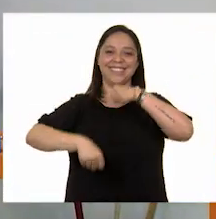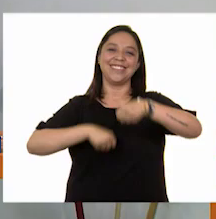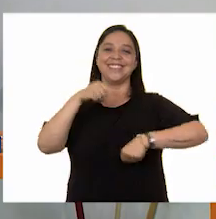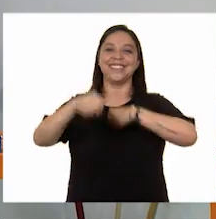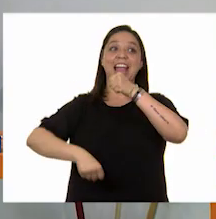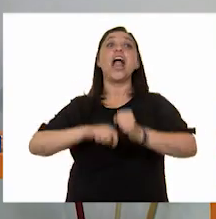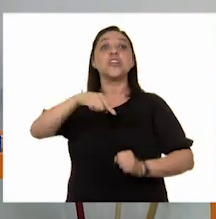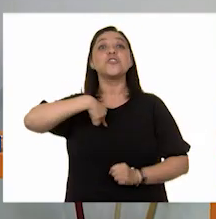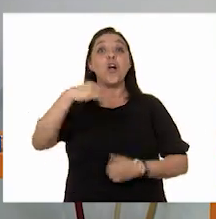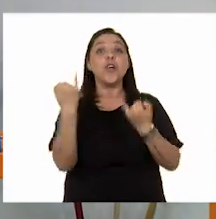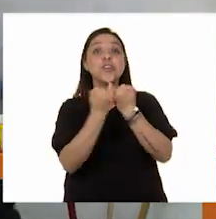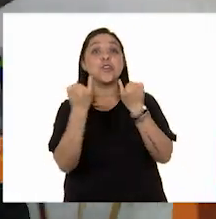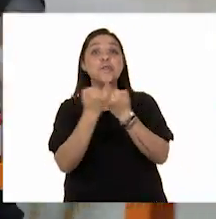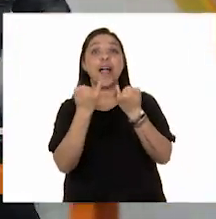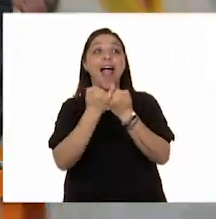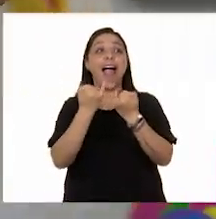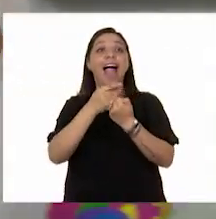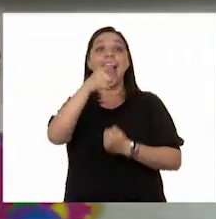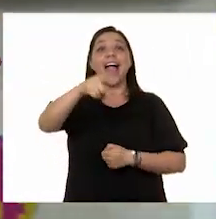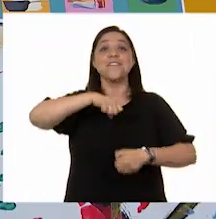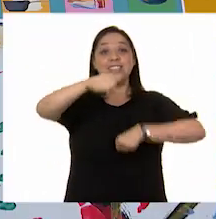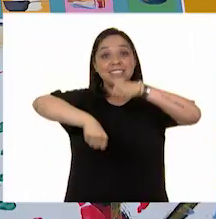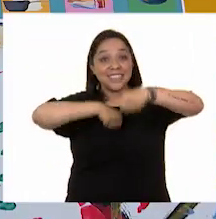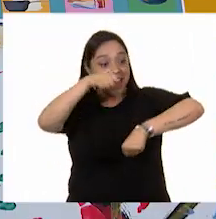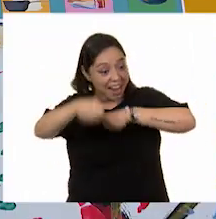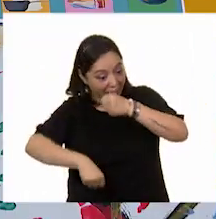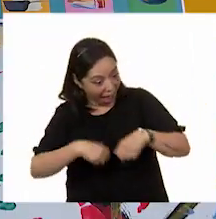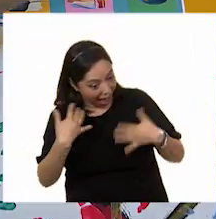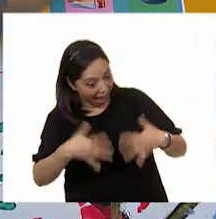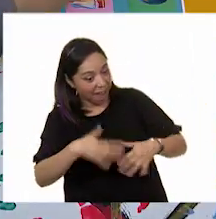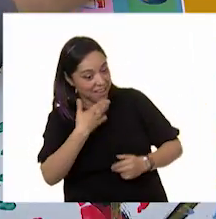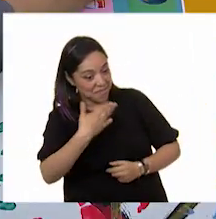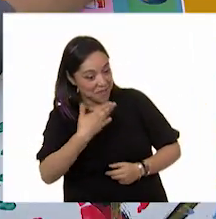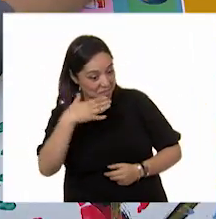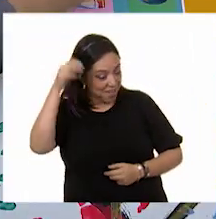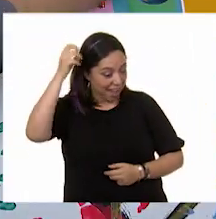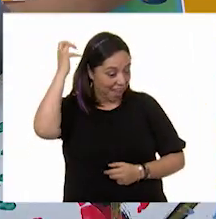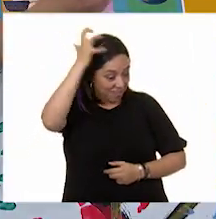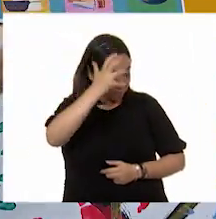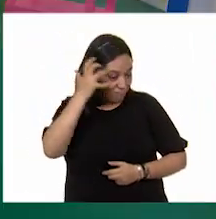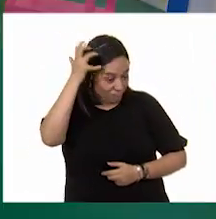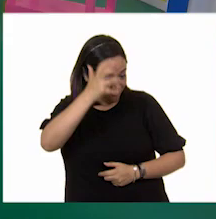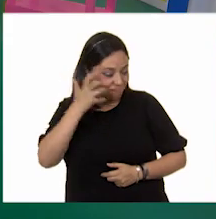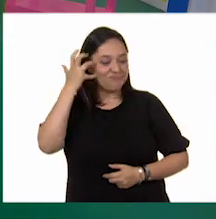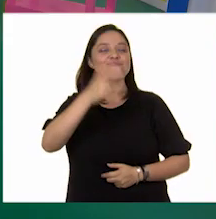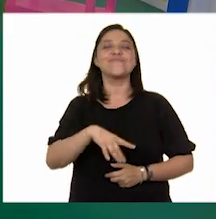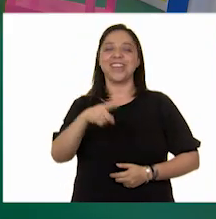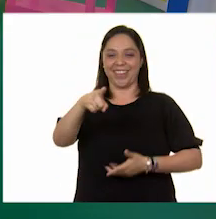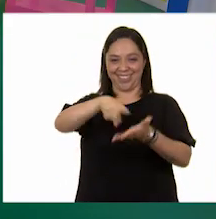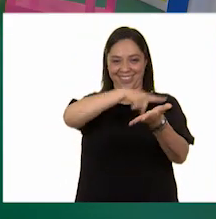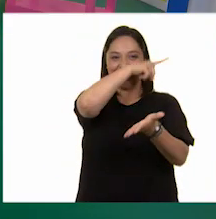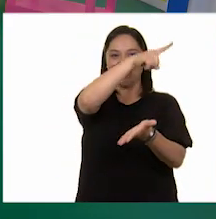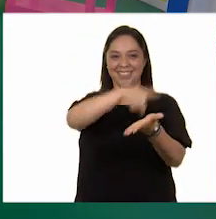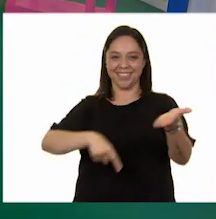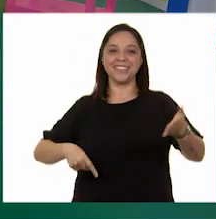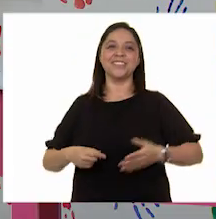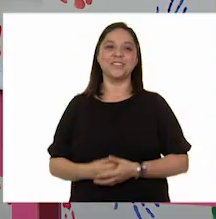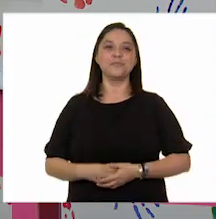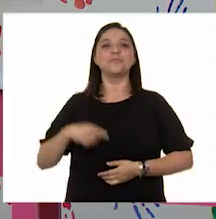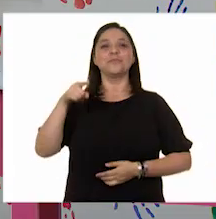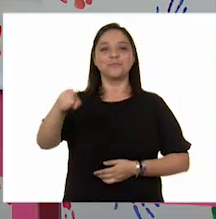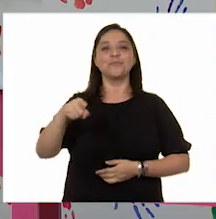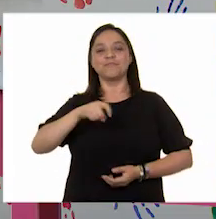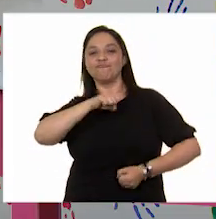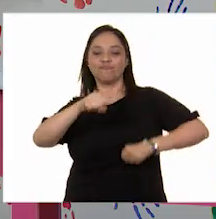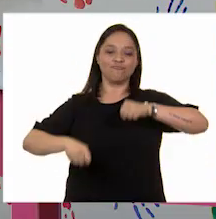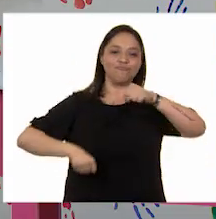la tengo! ¡Yo también la tengo! ¡Aquí está! Sí, es cierto, Panchito. Muy bien. A ver, aquí te la marcamos también. ¡Muy bien! Sí. Tenemos a Eric corriendo